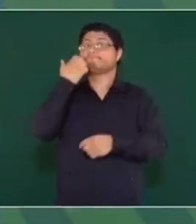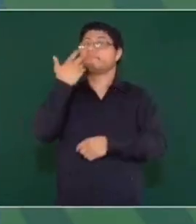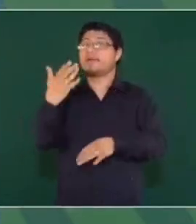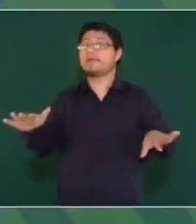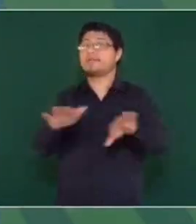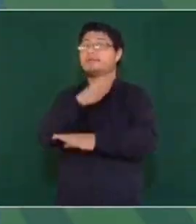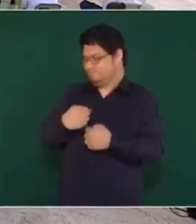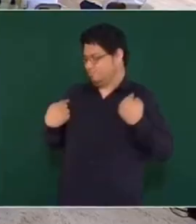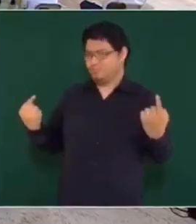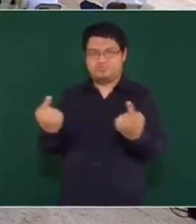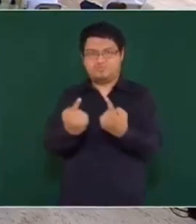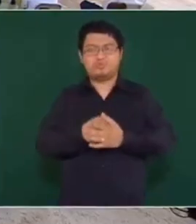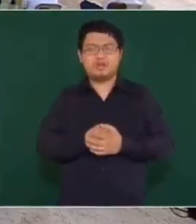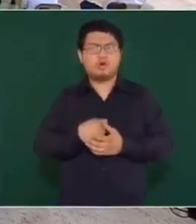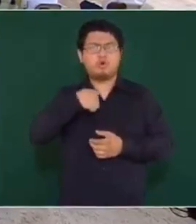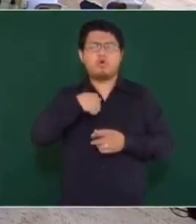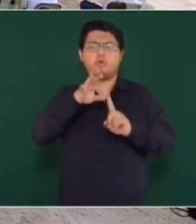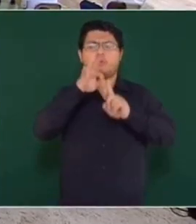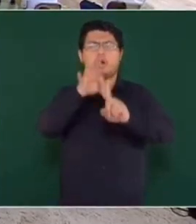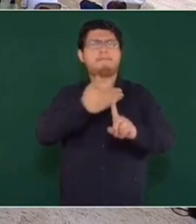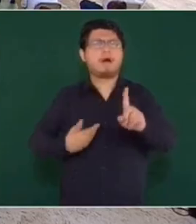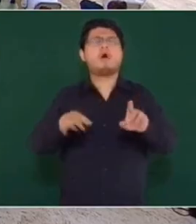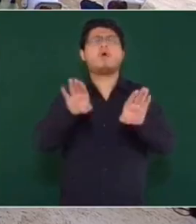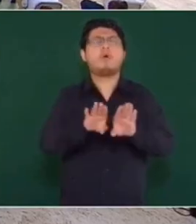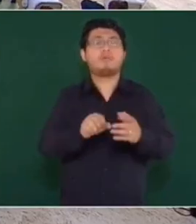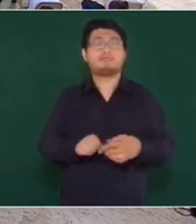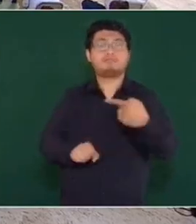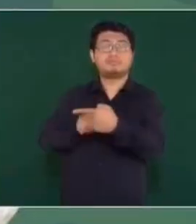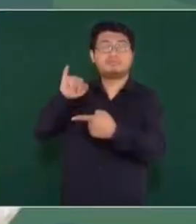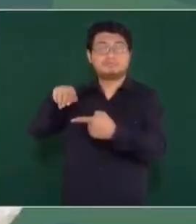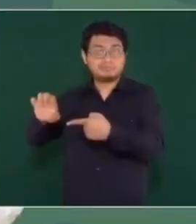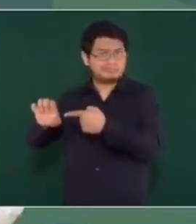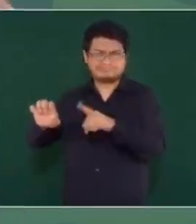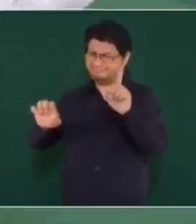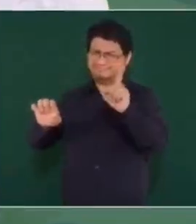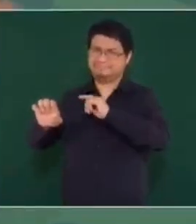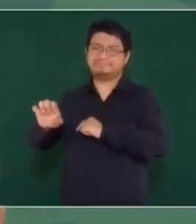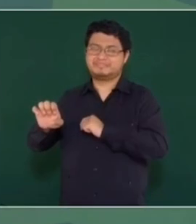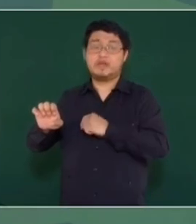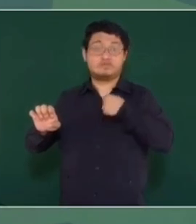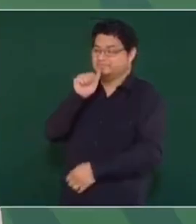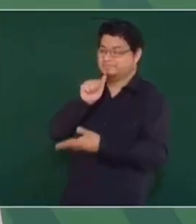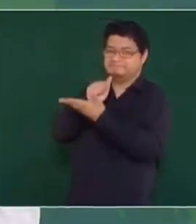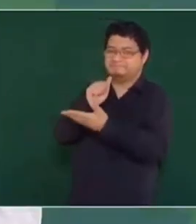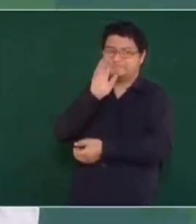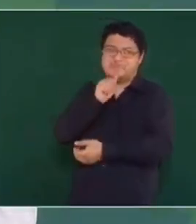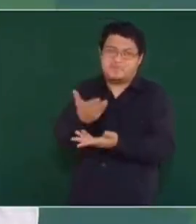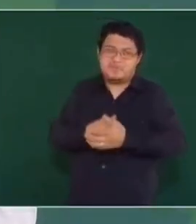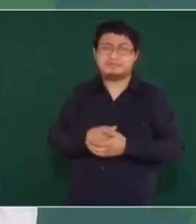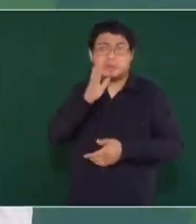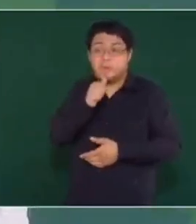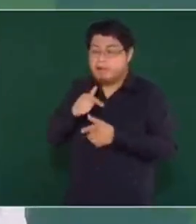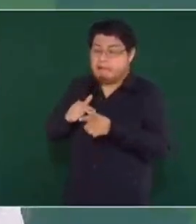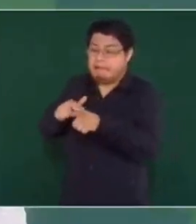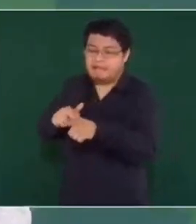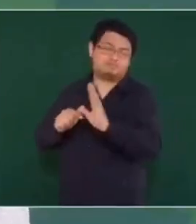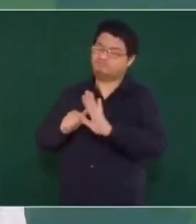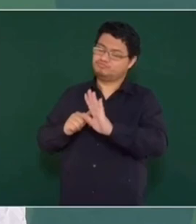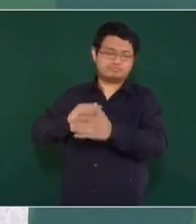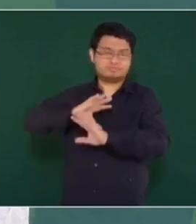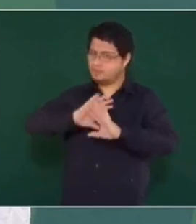reforma al INE. Yo llegué a la presidencia no por el INE. Llegué a la presidencia por el pueblo. No van a poder hacia adelante. Ya